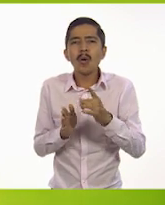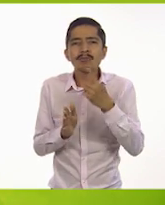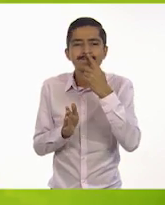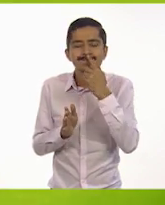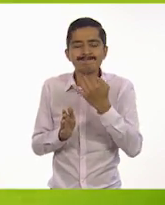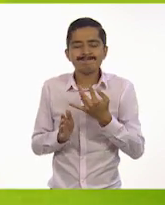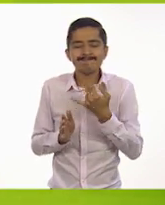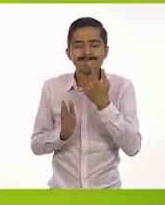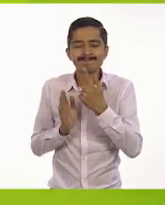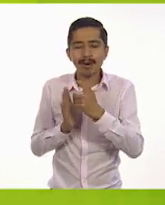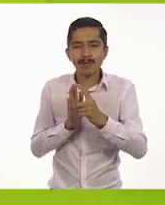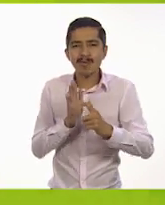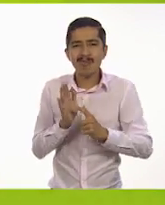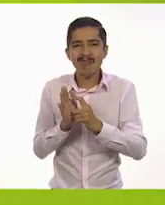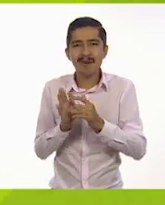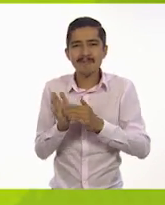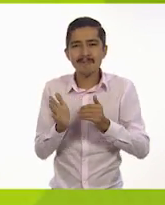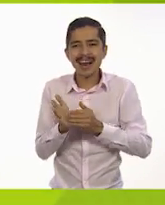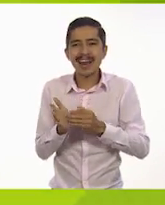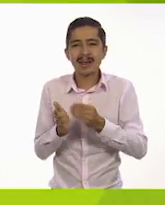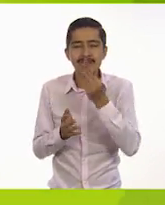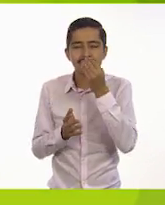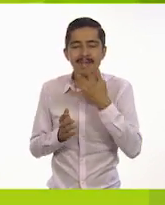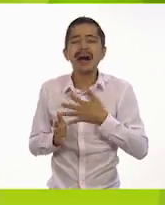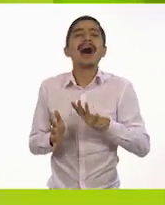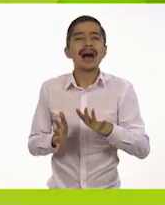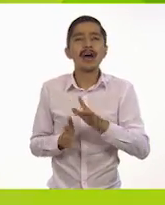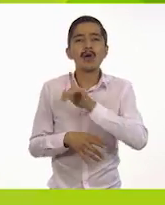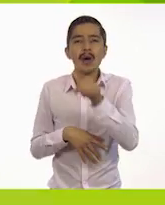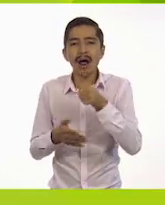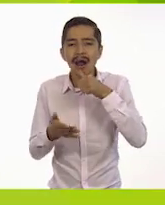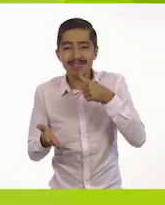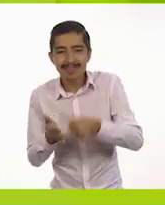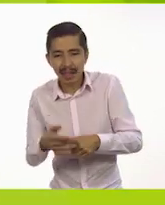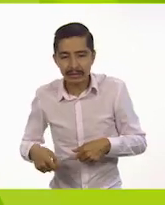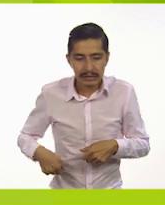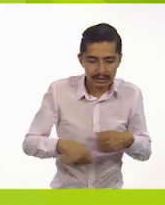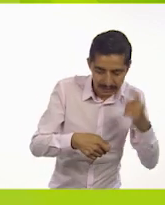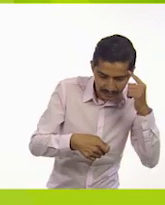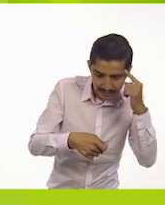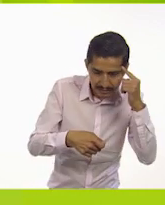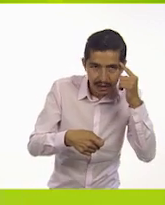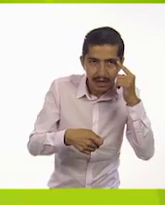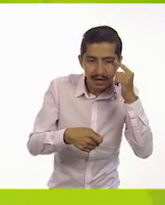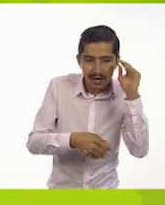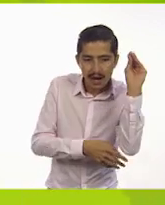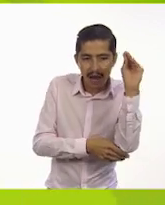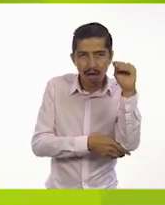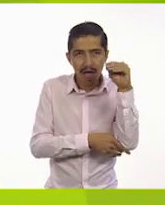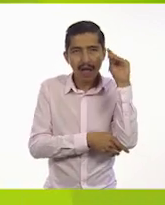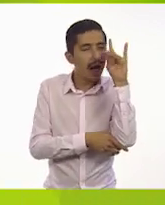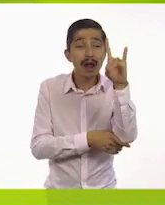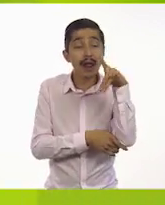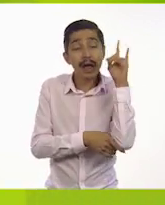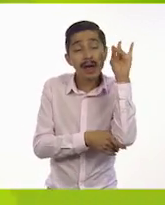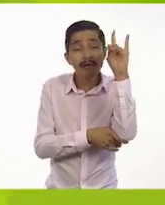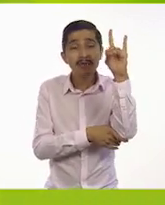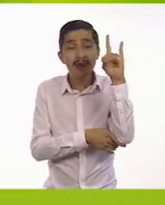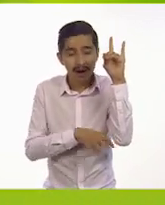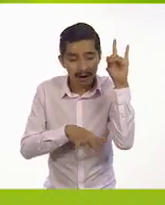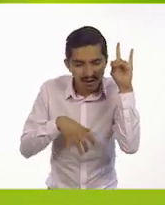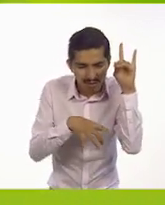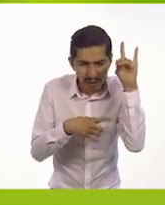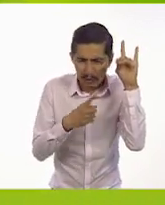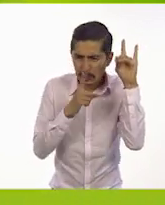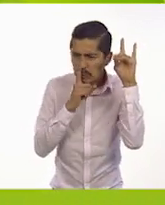Al día siguiente, el león llevó la carta a correos y pasó por delante de la jirafa. Uf, ¿a qué